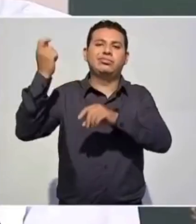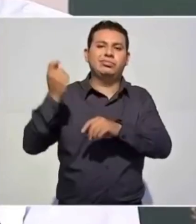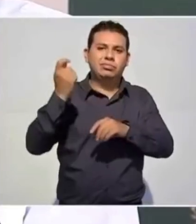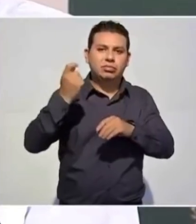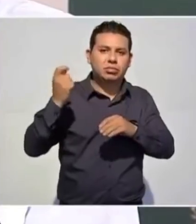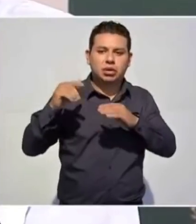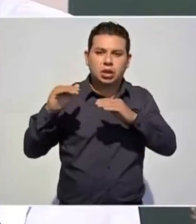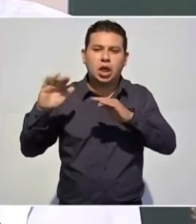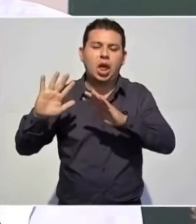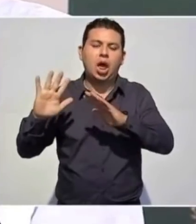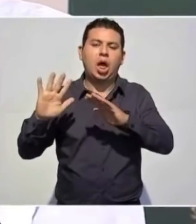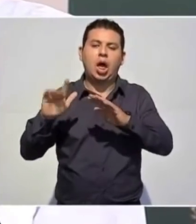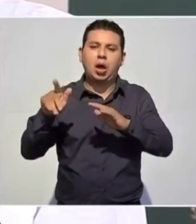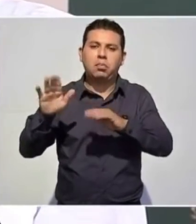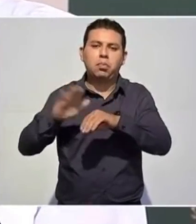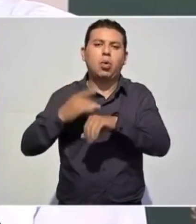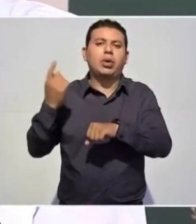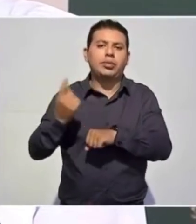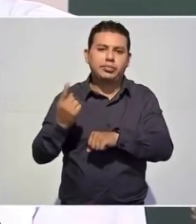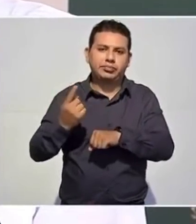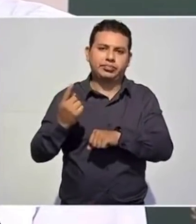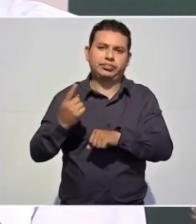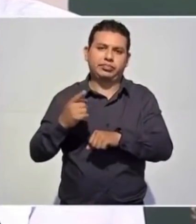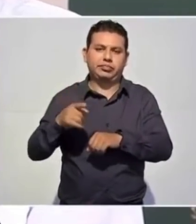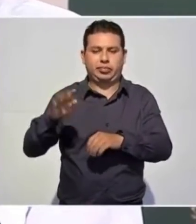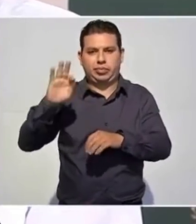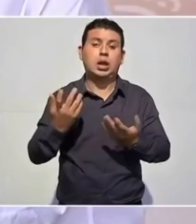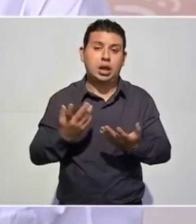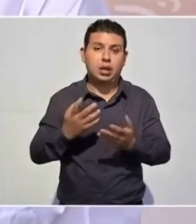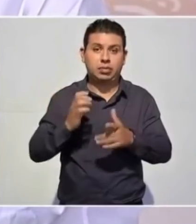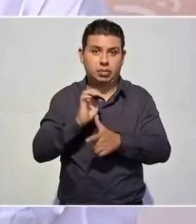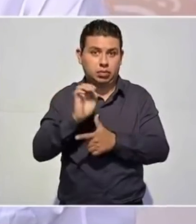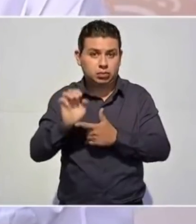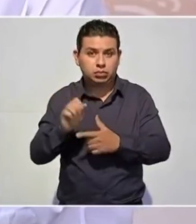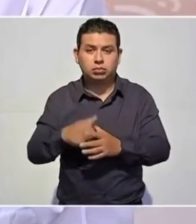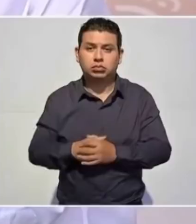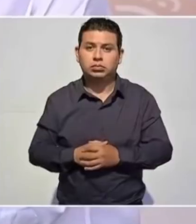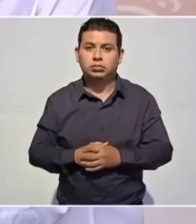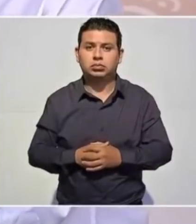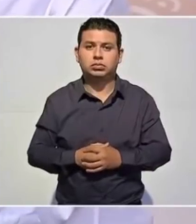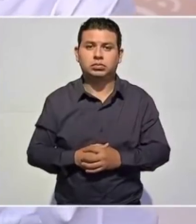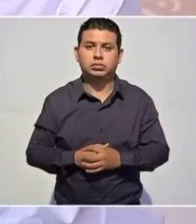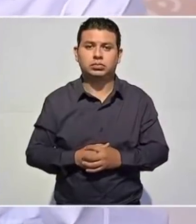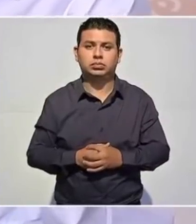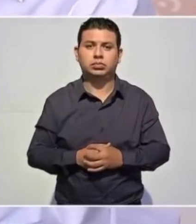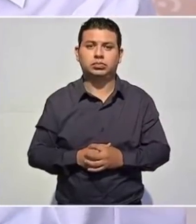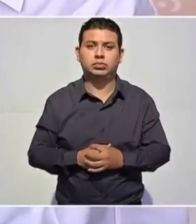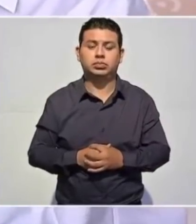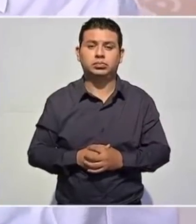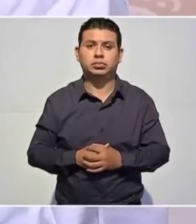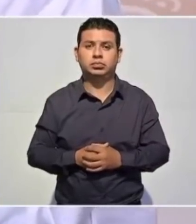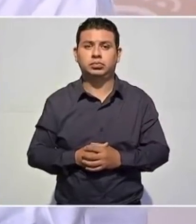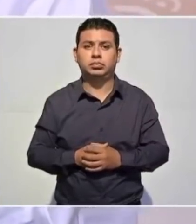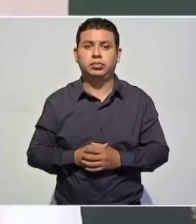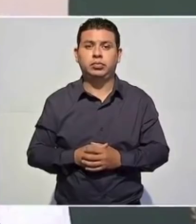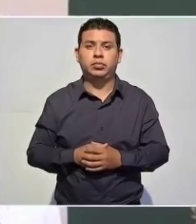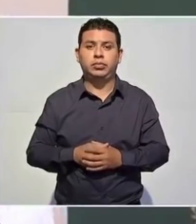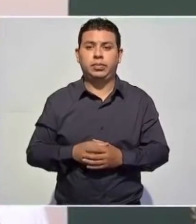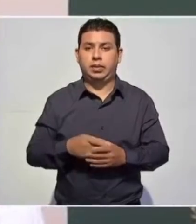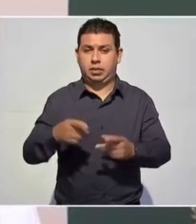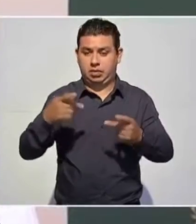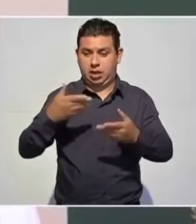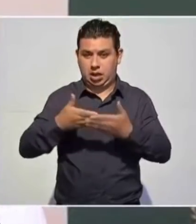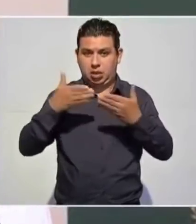que significa el pago de las pensiones. De acuerdo a nuestras posibilidades económicas